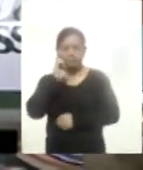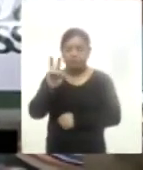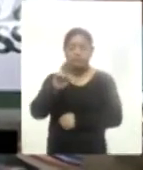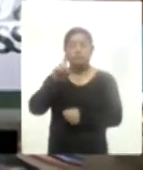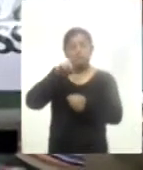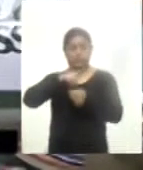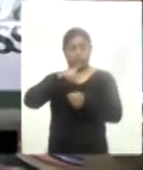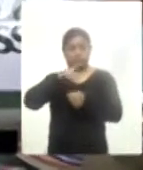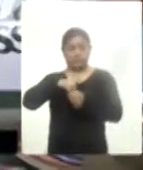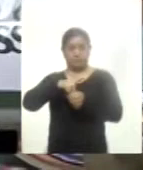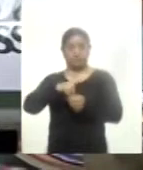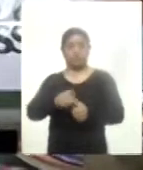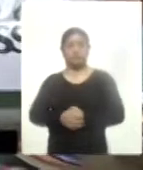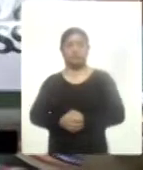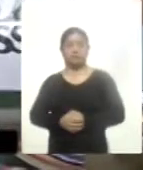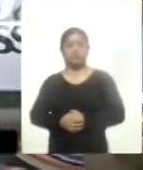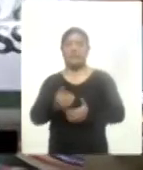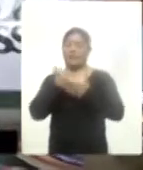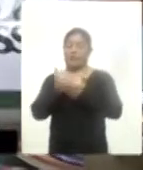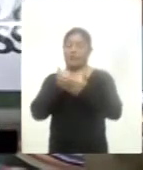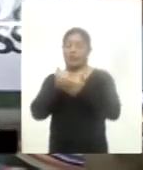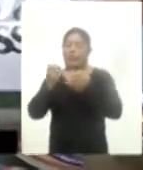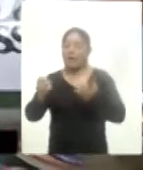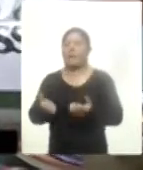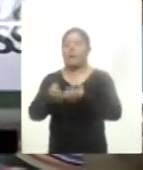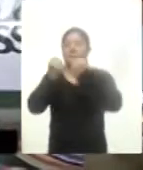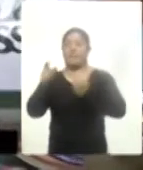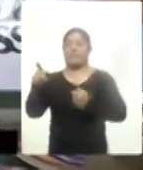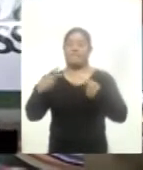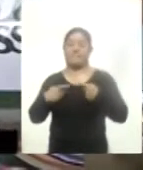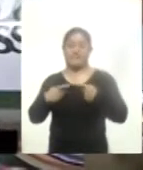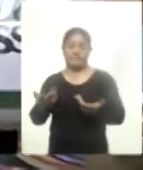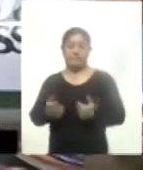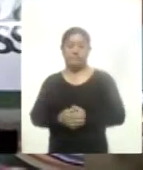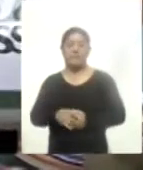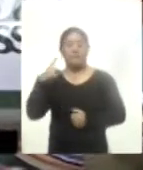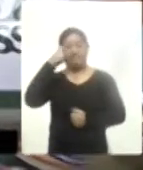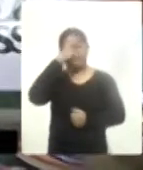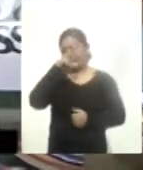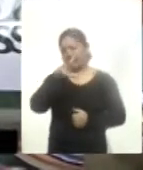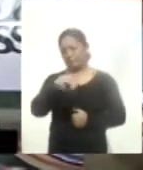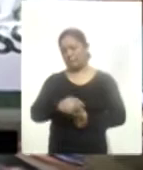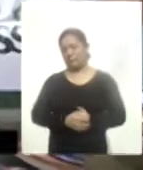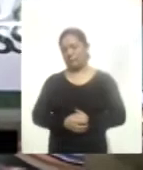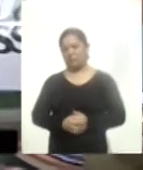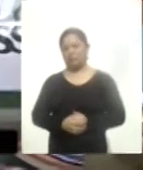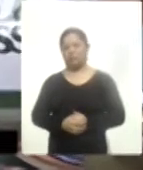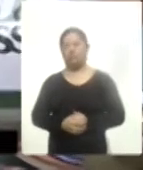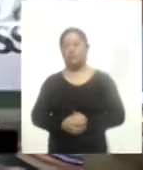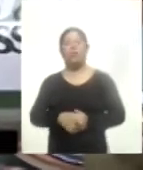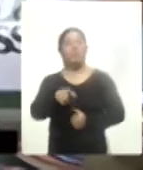un mecanismo que ayuda a salvar muchas vidas y que no es tan complicado. Lo más importante es eso, hacer que la gente